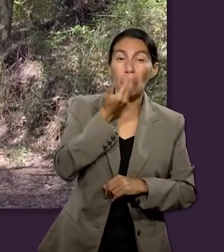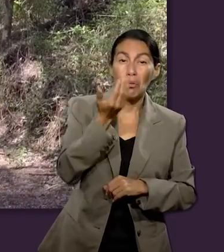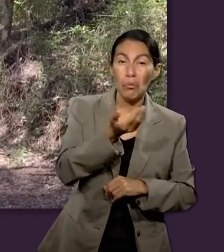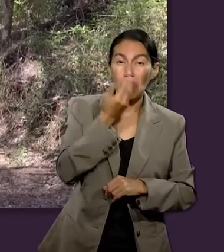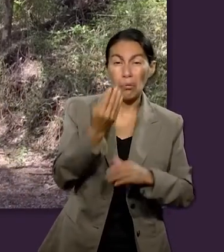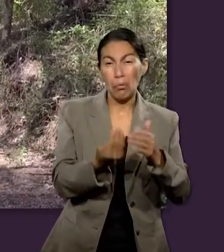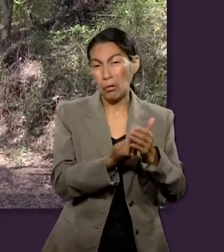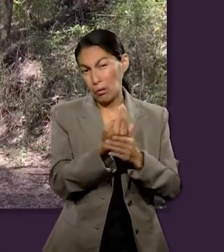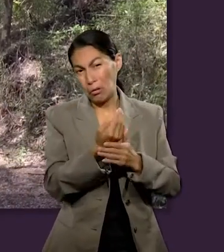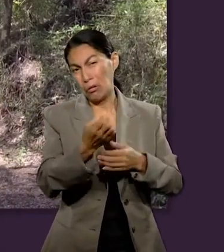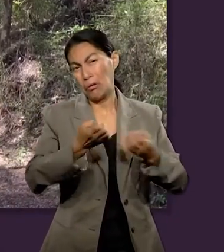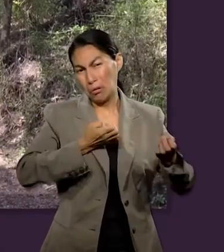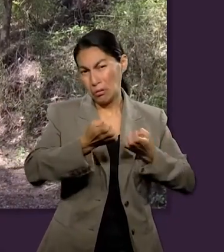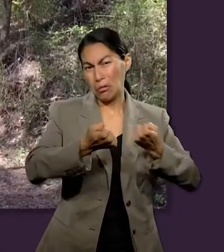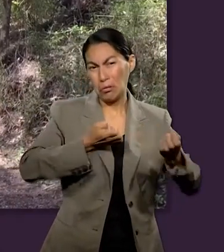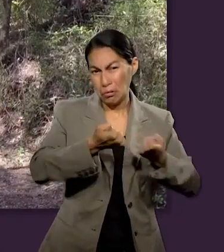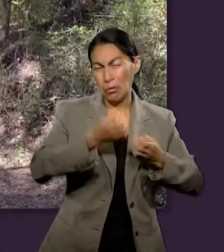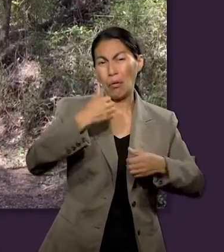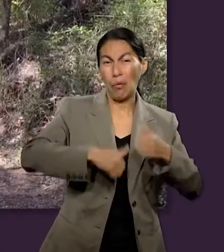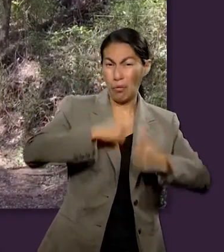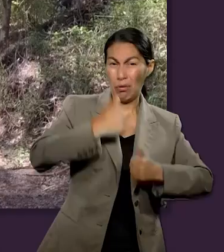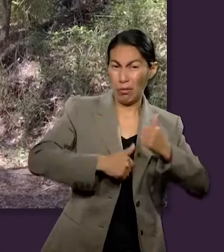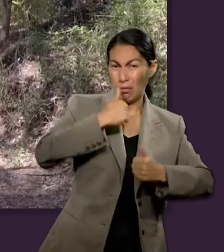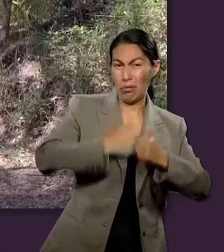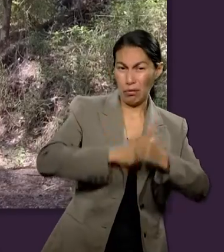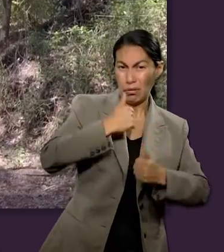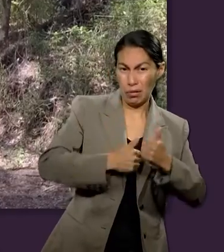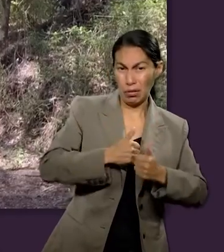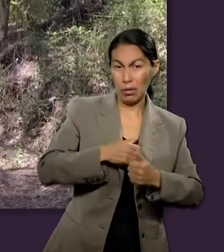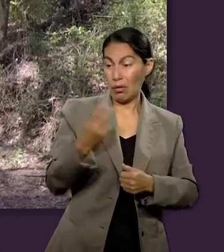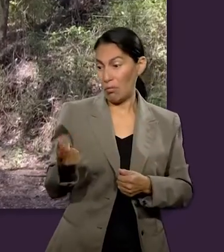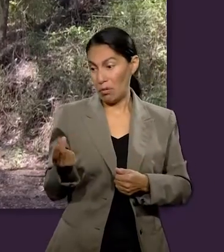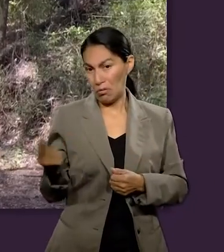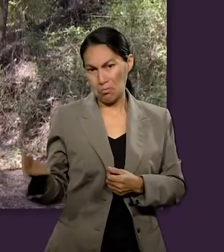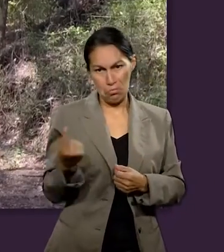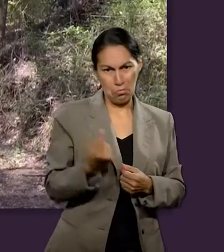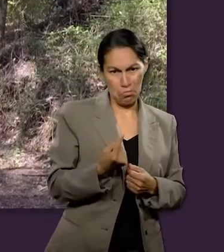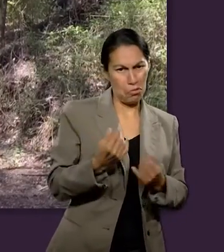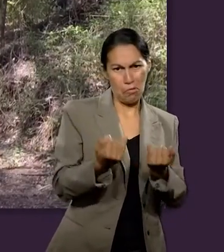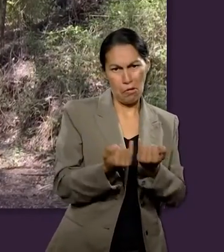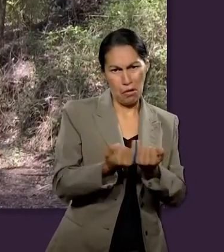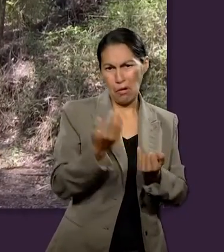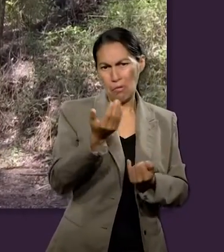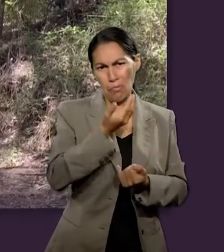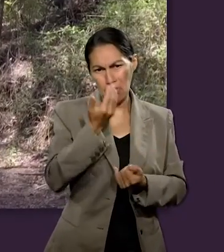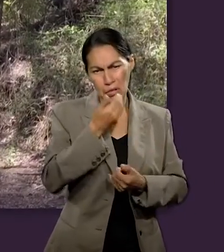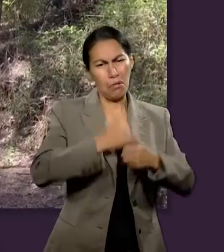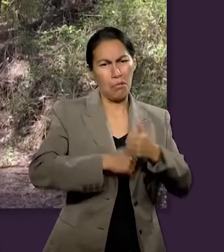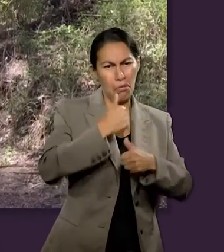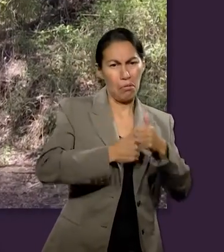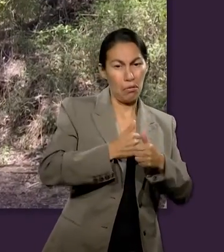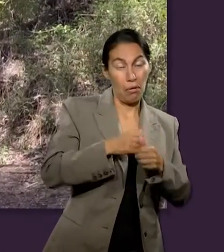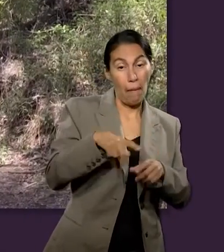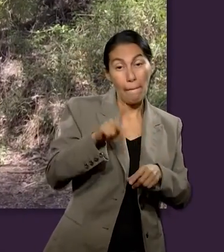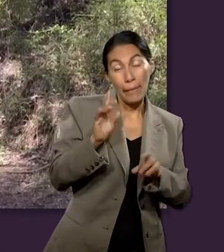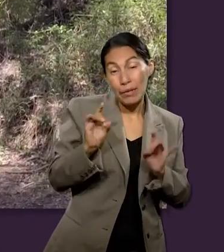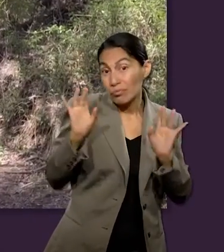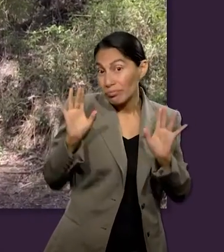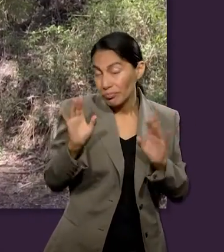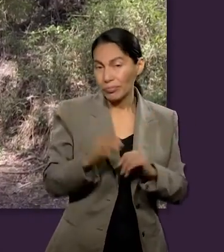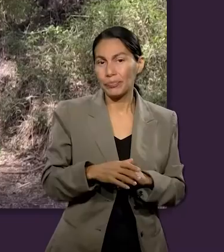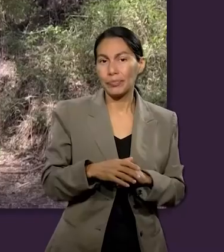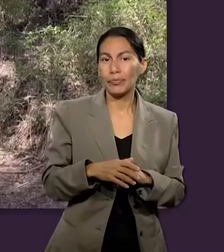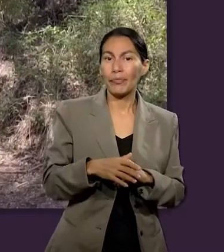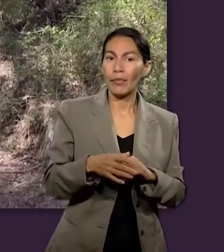su perro, su mascota, tiene el hábito de salir todos los días a correr y el perro con él